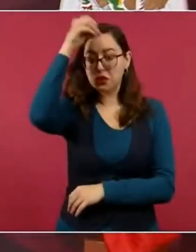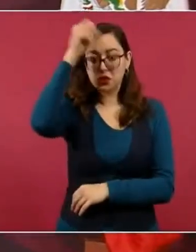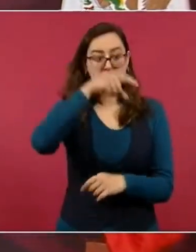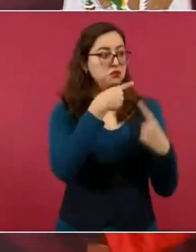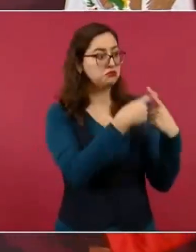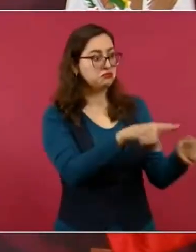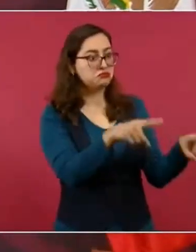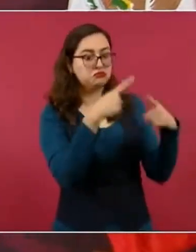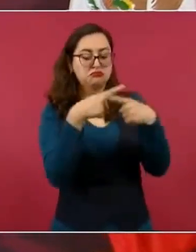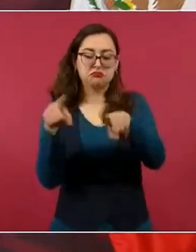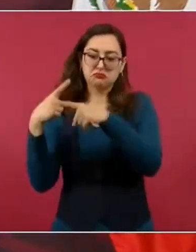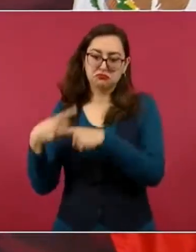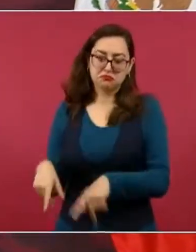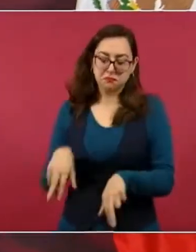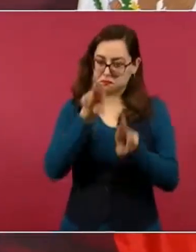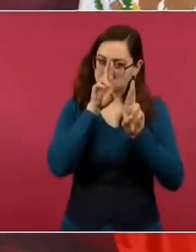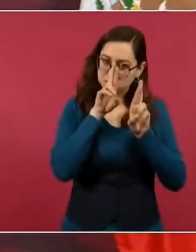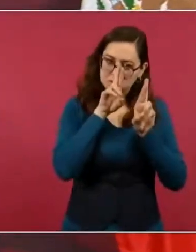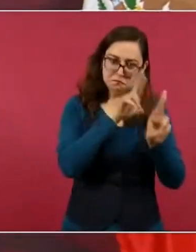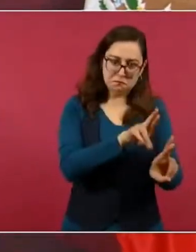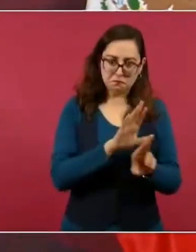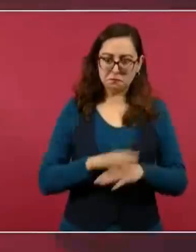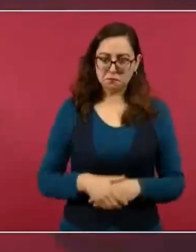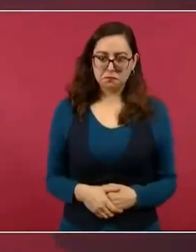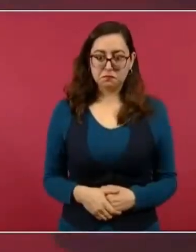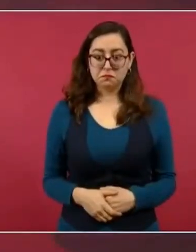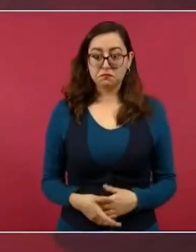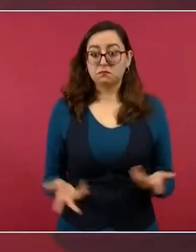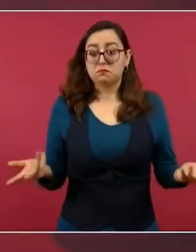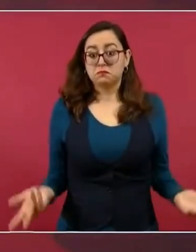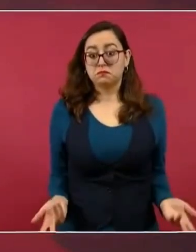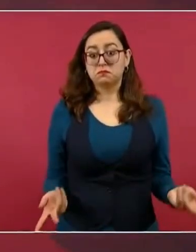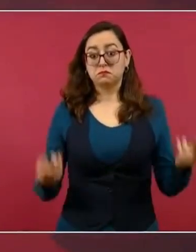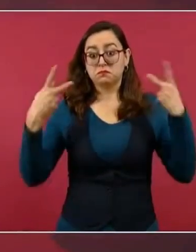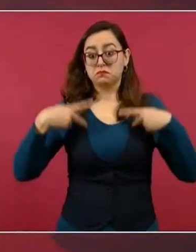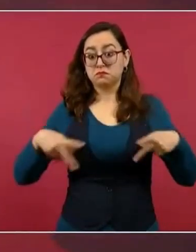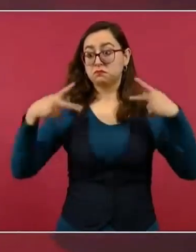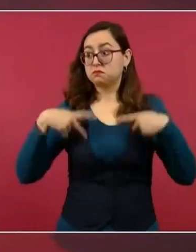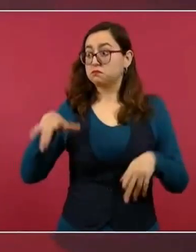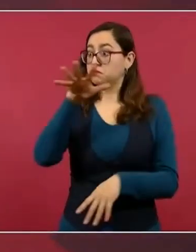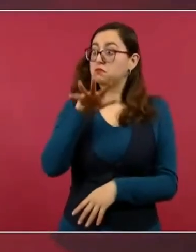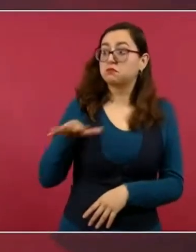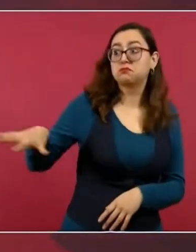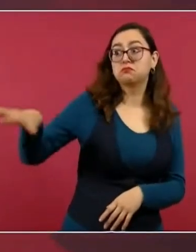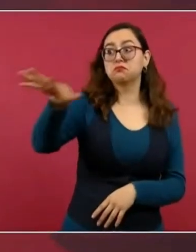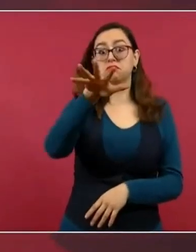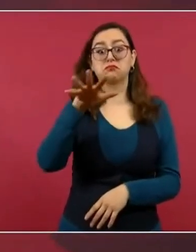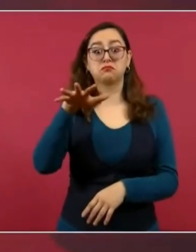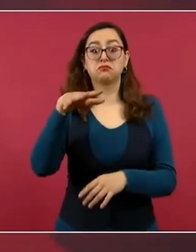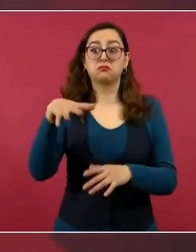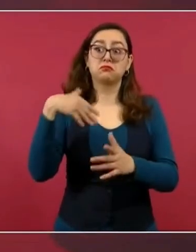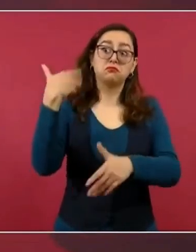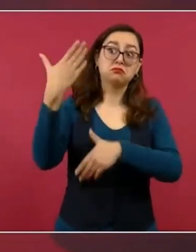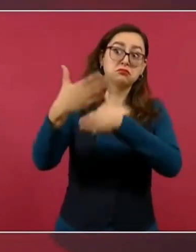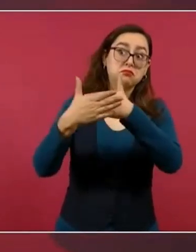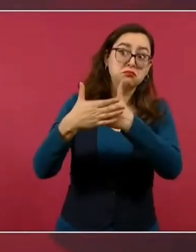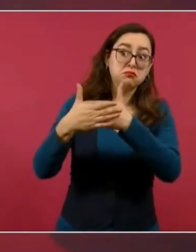Y la gente, los ciudadanos, pues son los que al final